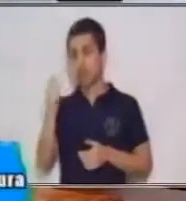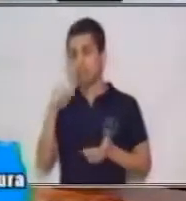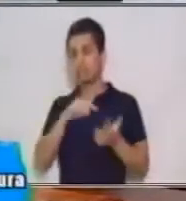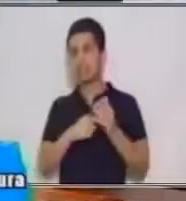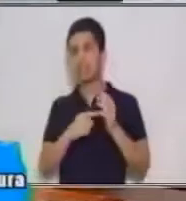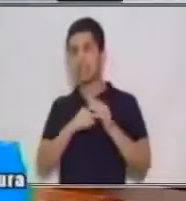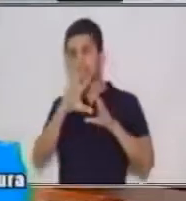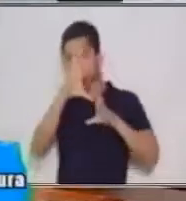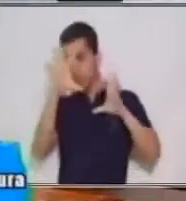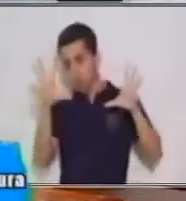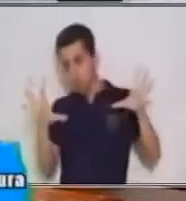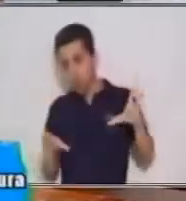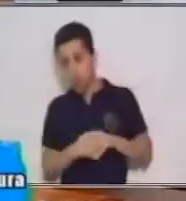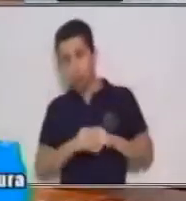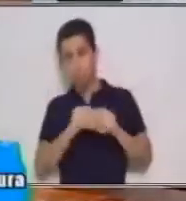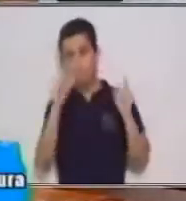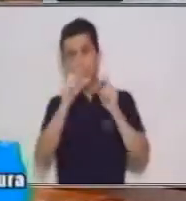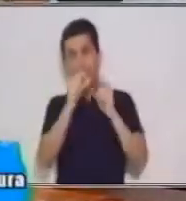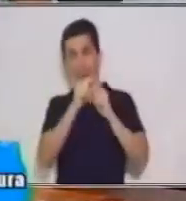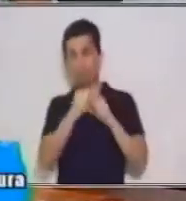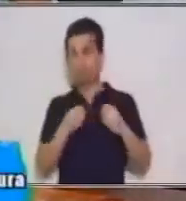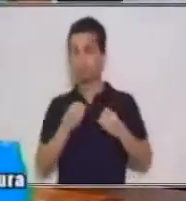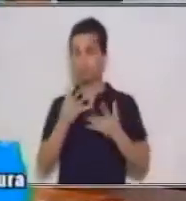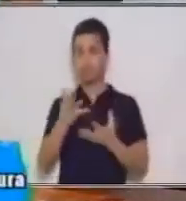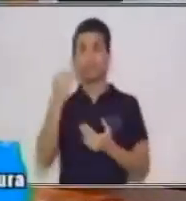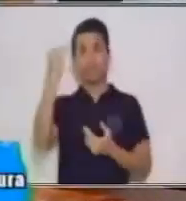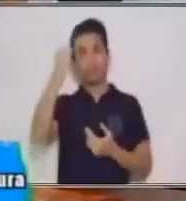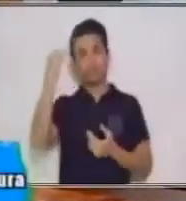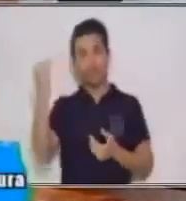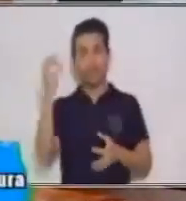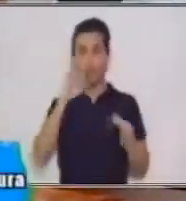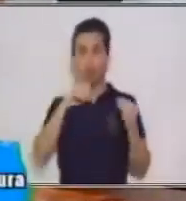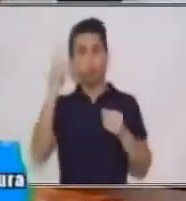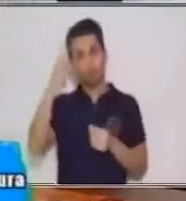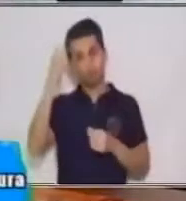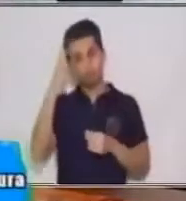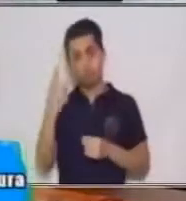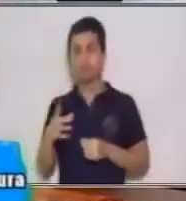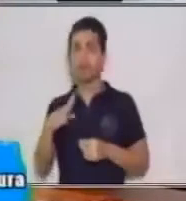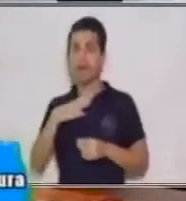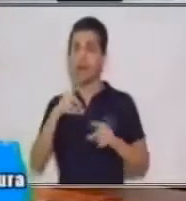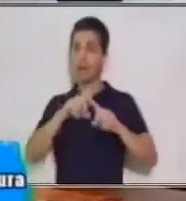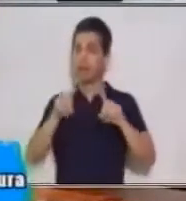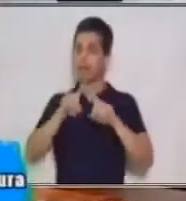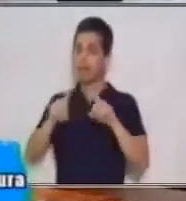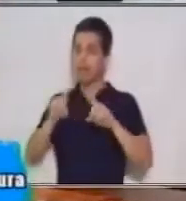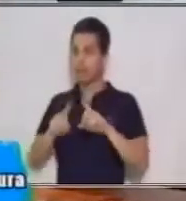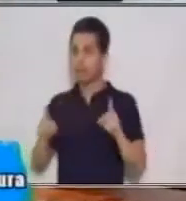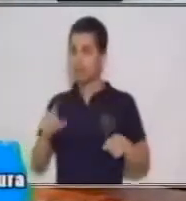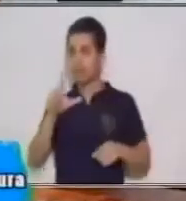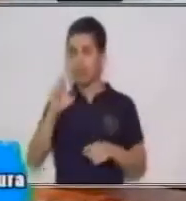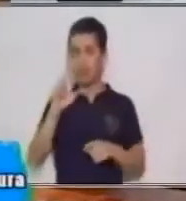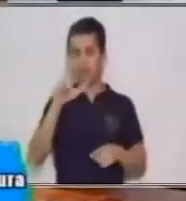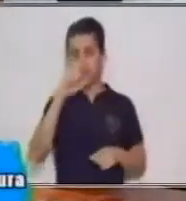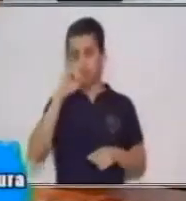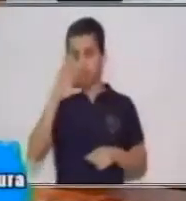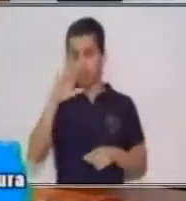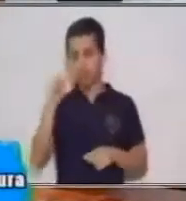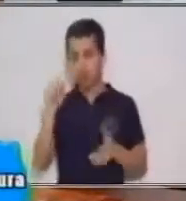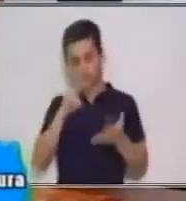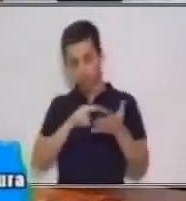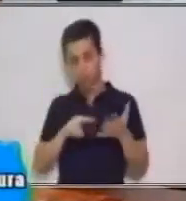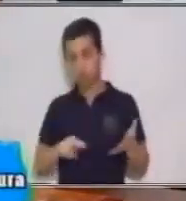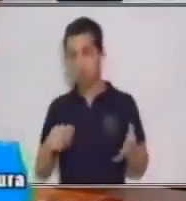expresan una idea, un pensamiento. Y hay diferentes tipos de lectura y cada una nosotros